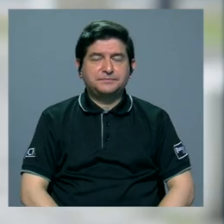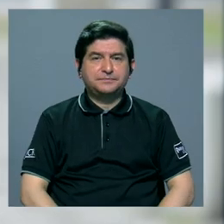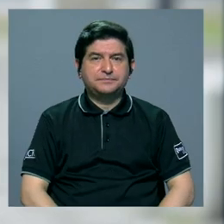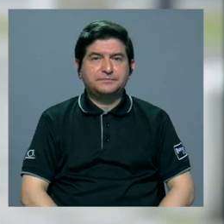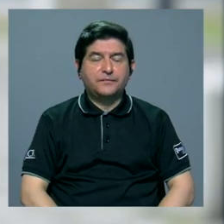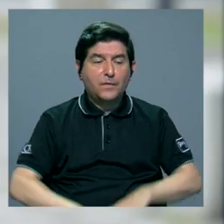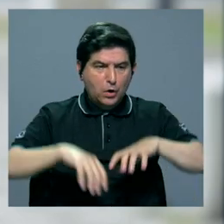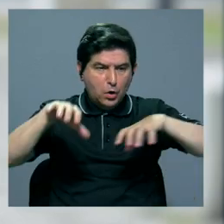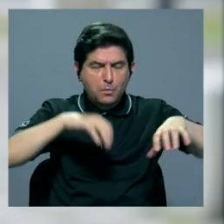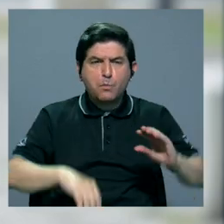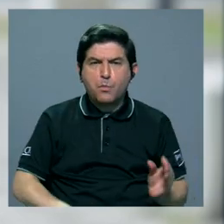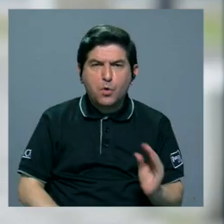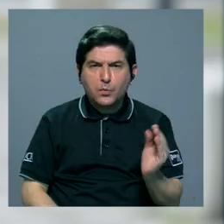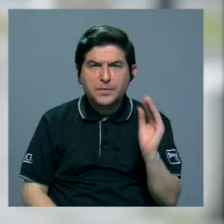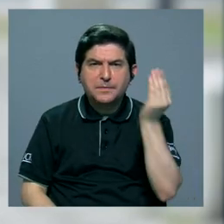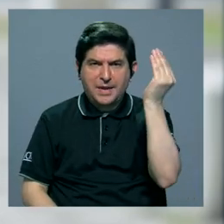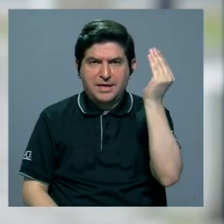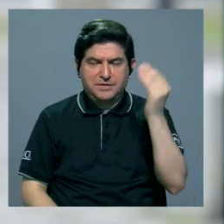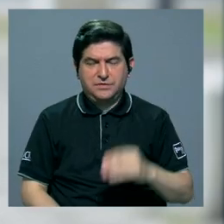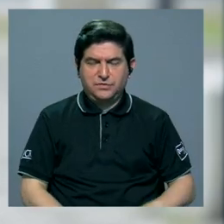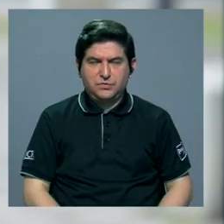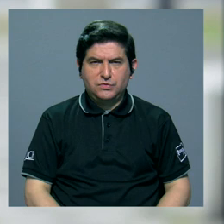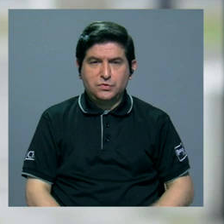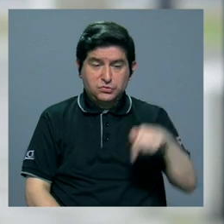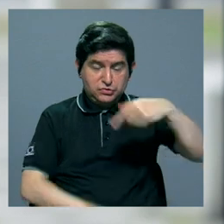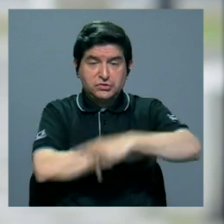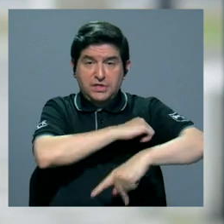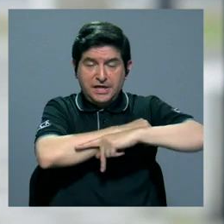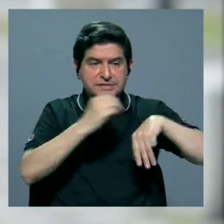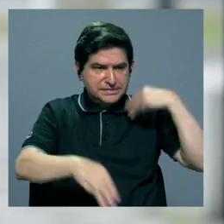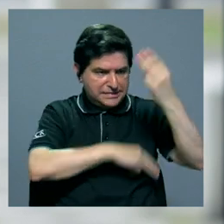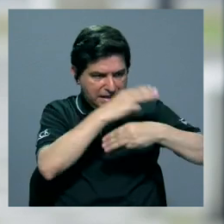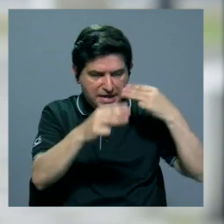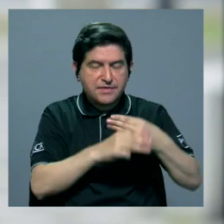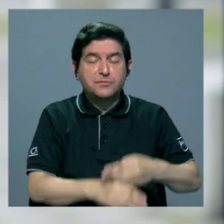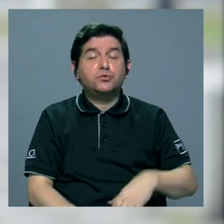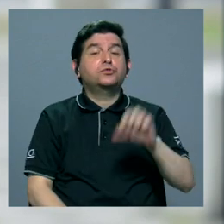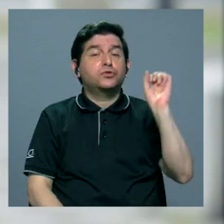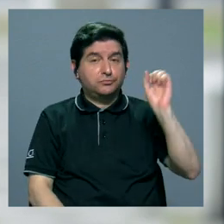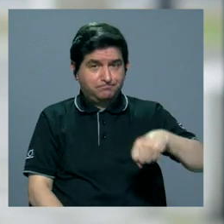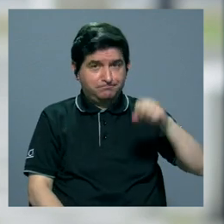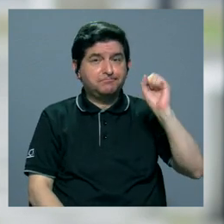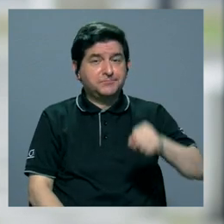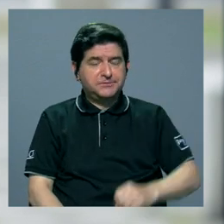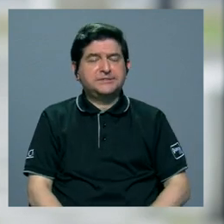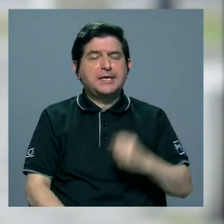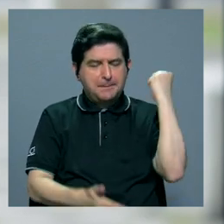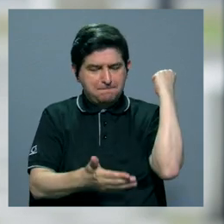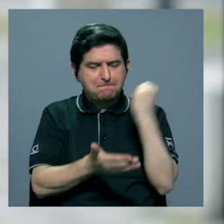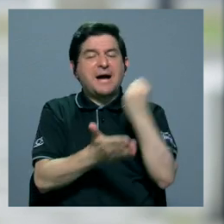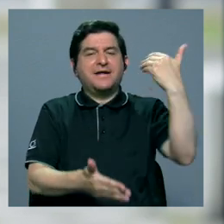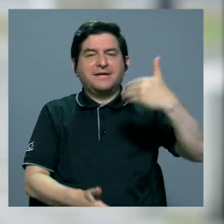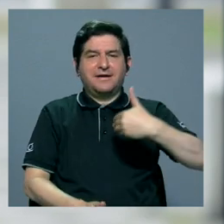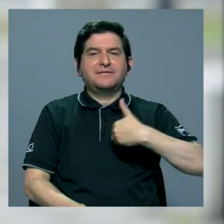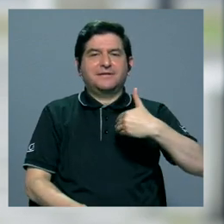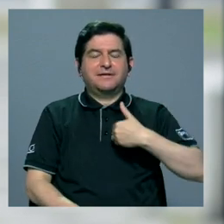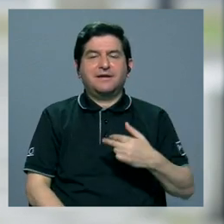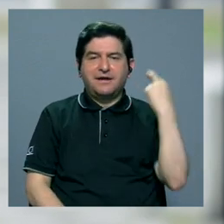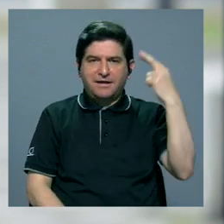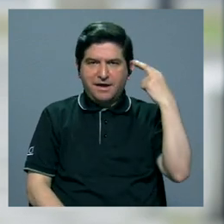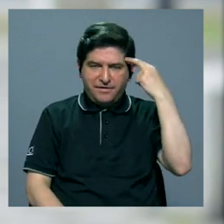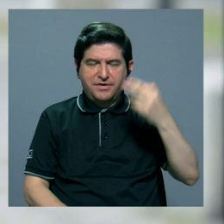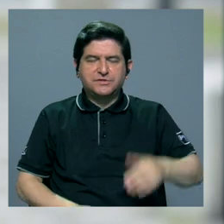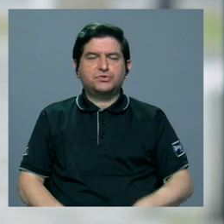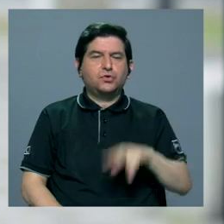Los movimientos juveniles de este país Y del mundo entero Definitivamente han quedado marcados Por estos